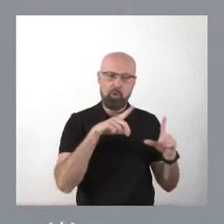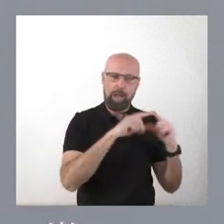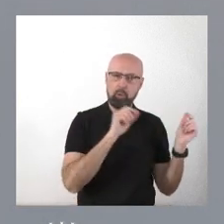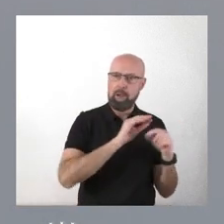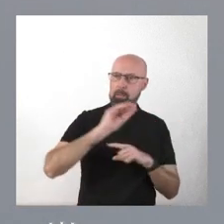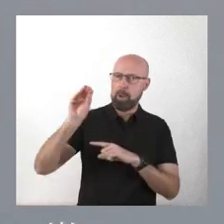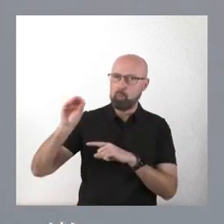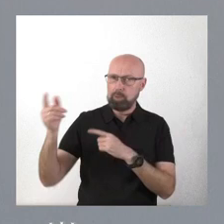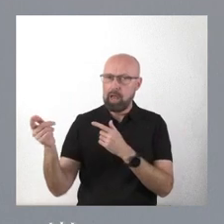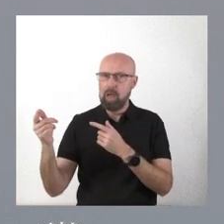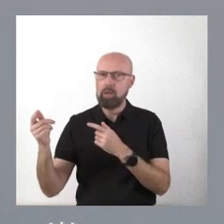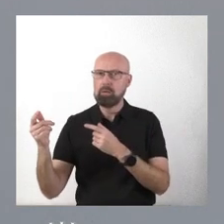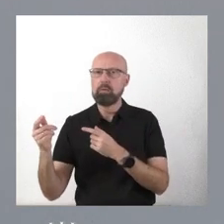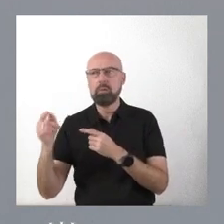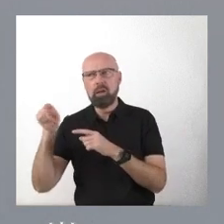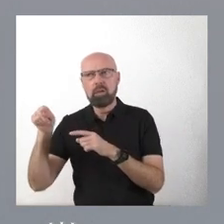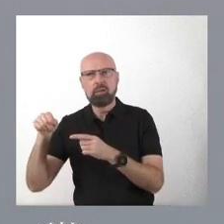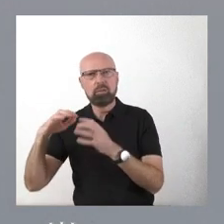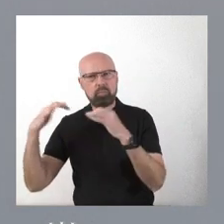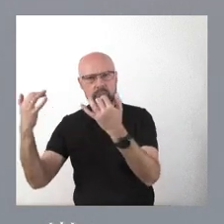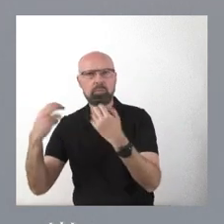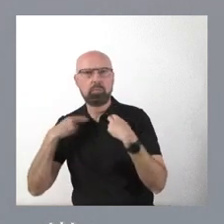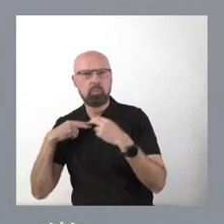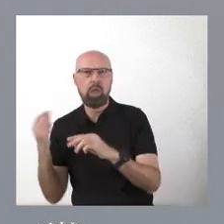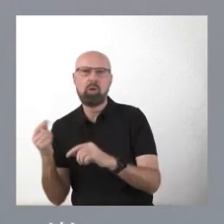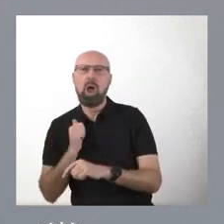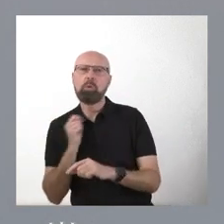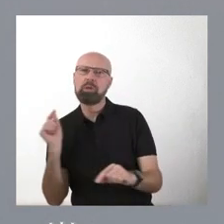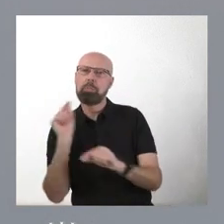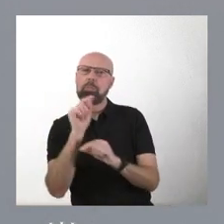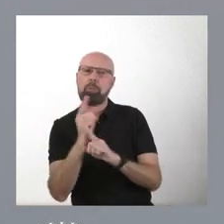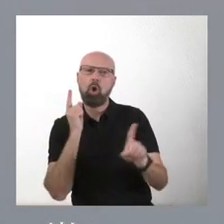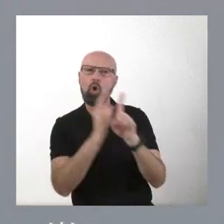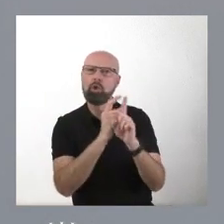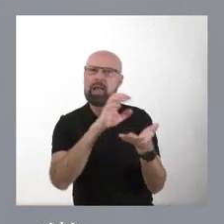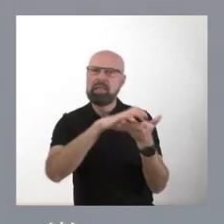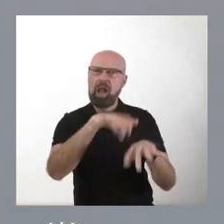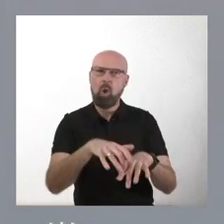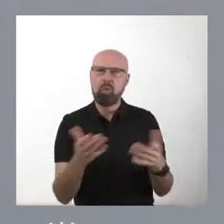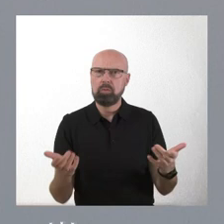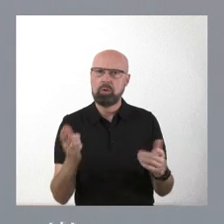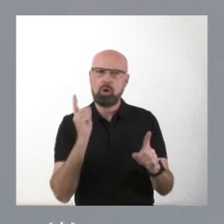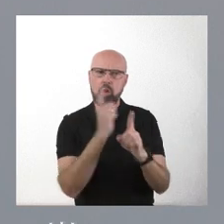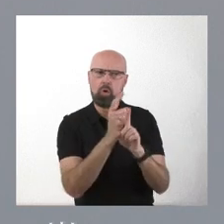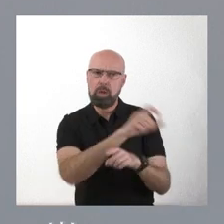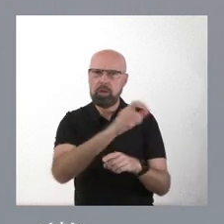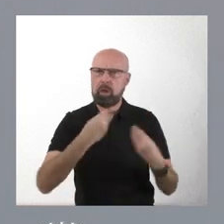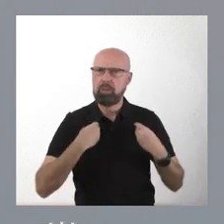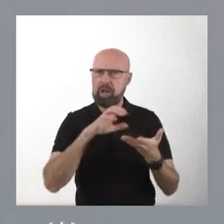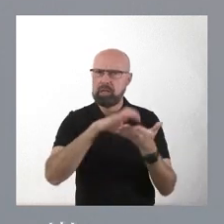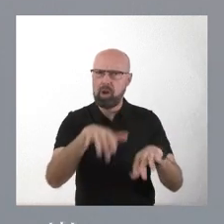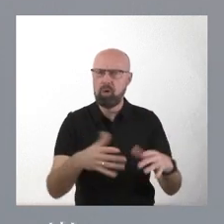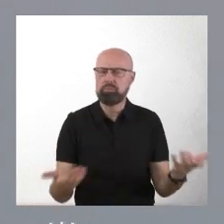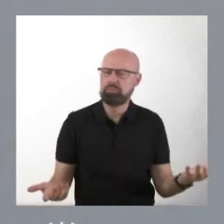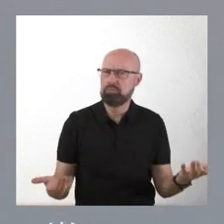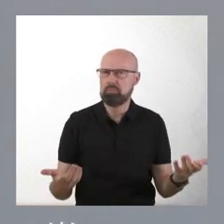directamente hacia Castilla y León y hacia las personas de Castilla y León. Nosotros vamos a defender claramente a Castilla y León y a las personas de